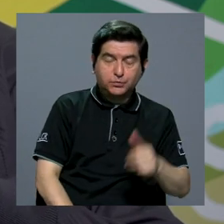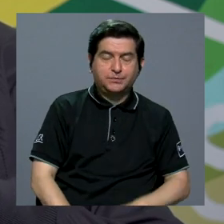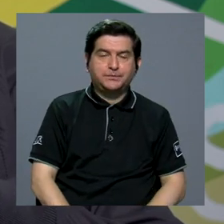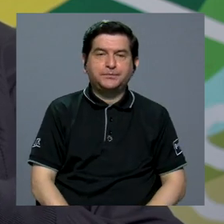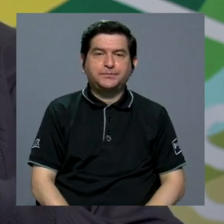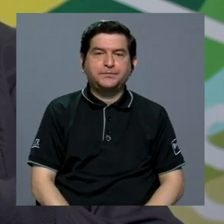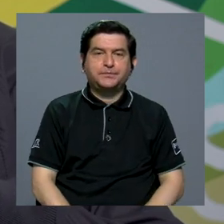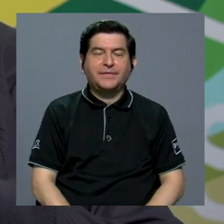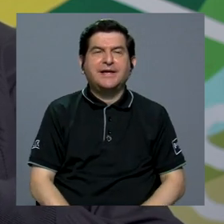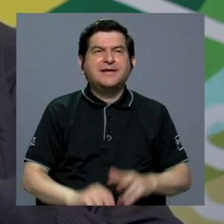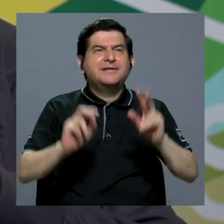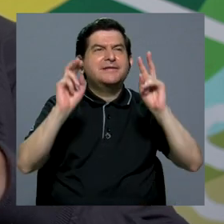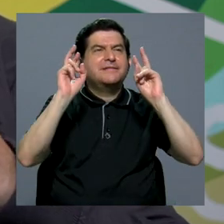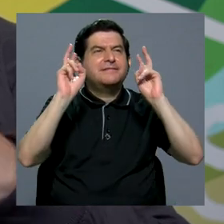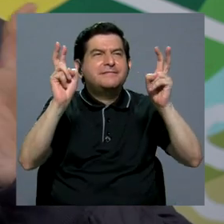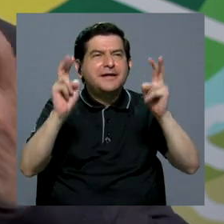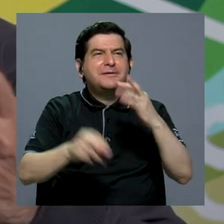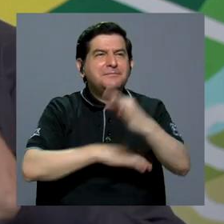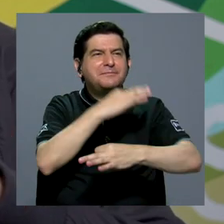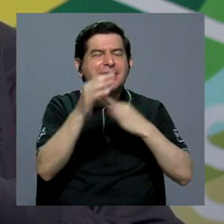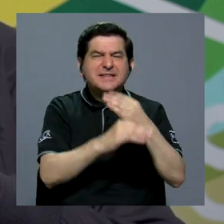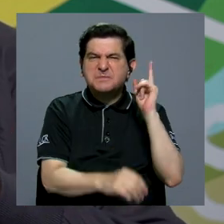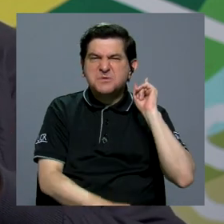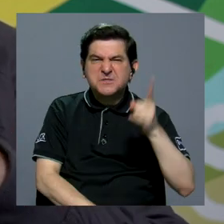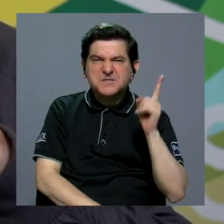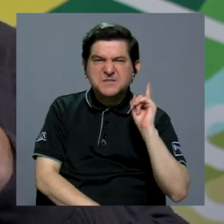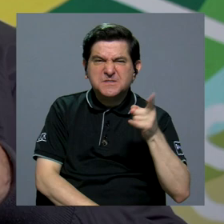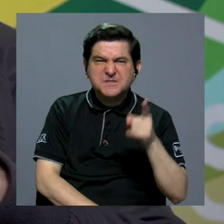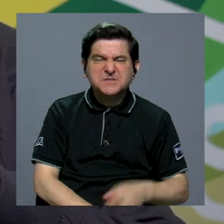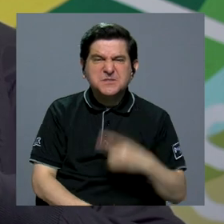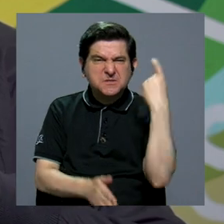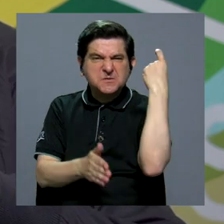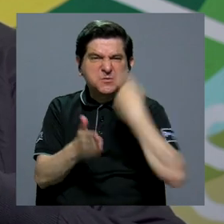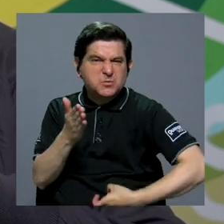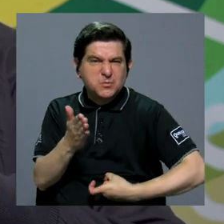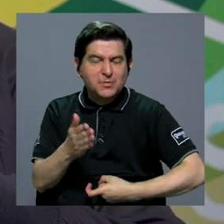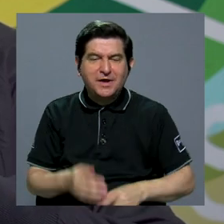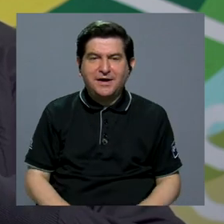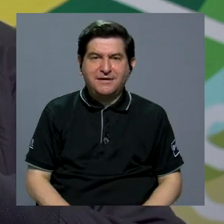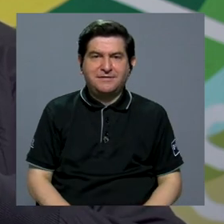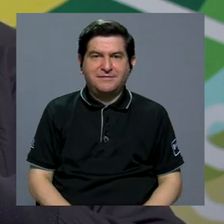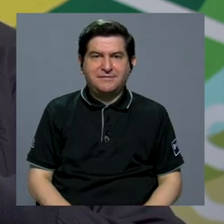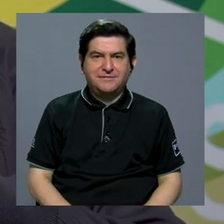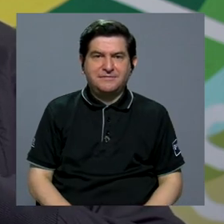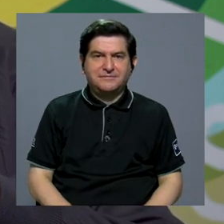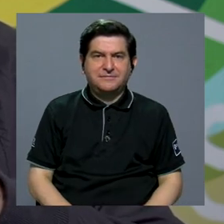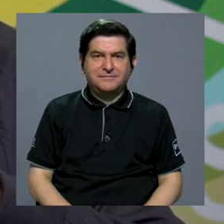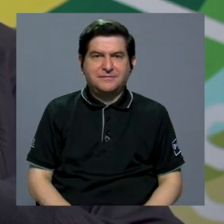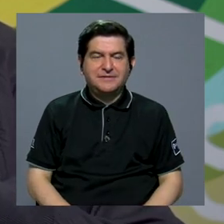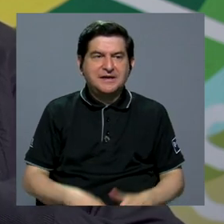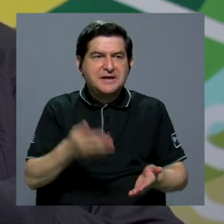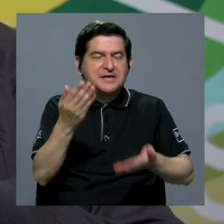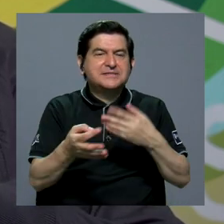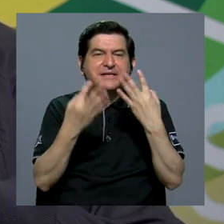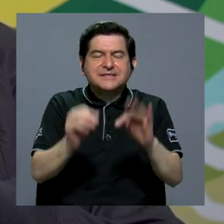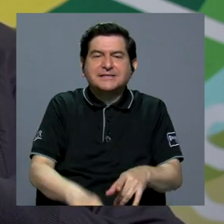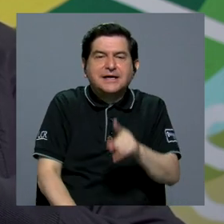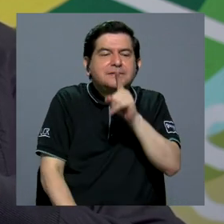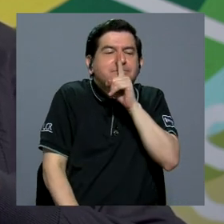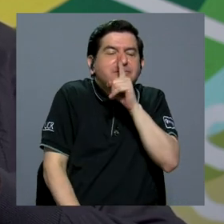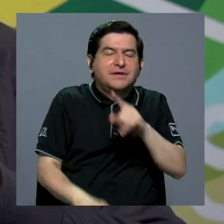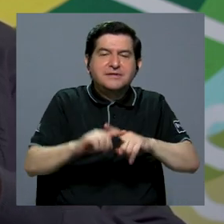de una suerte de amenazas, digamos, de rigurosidad, ¿verdad? De acallar ciertos